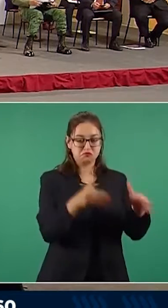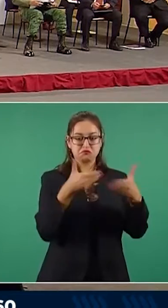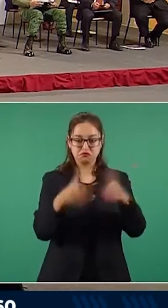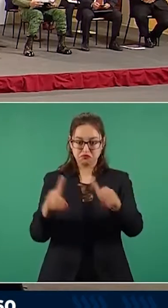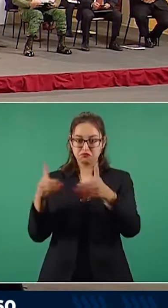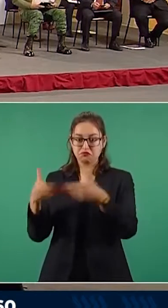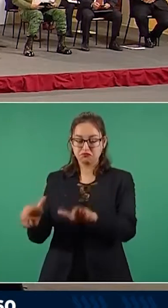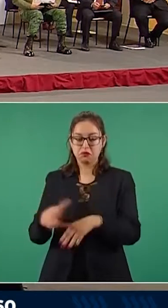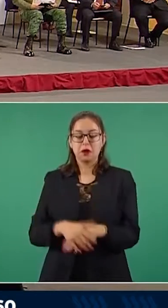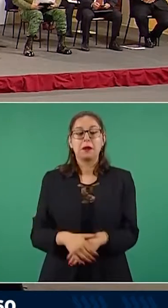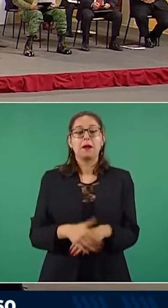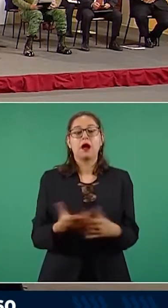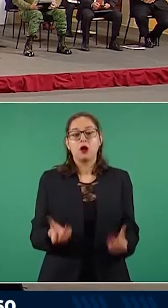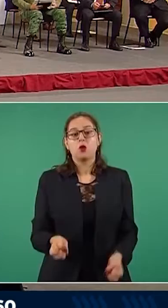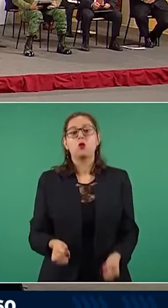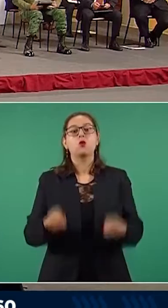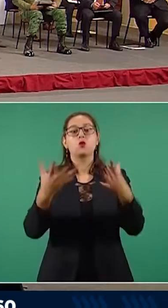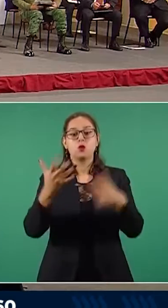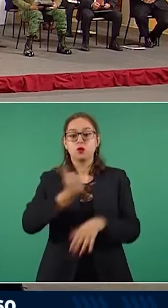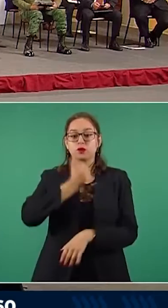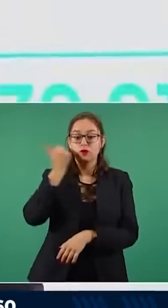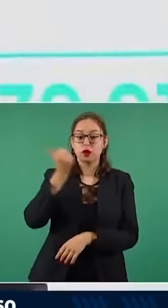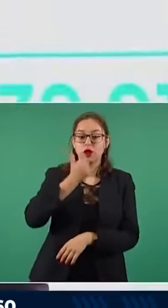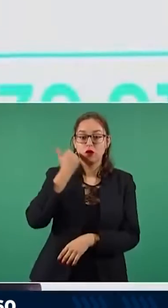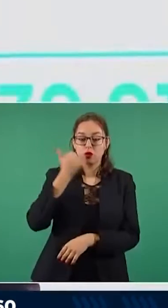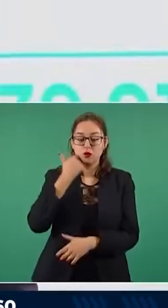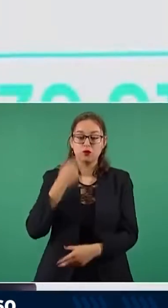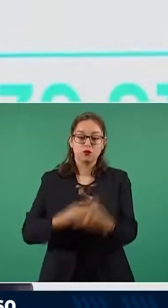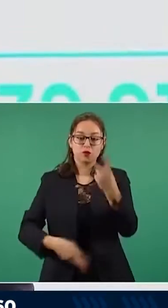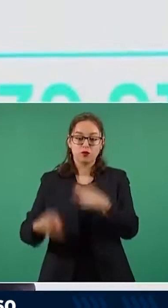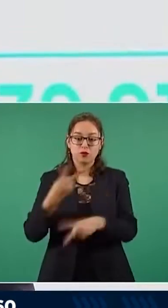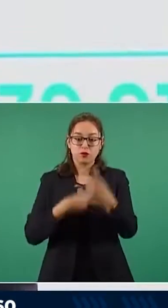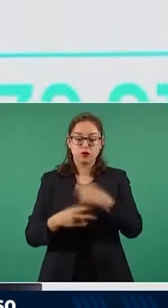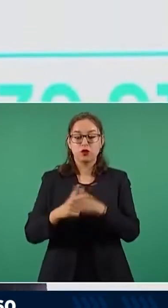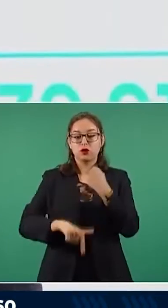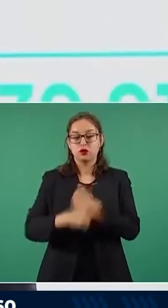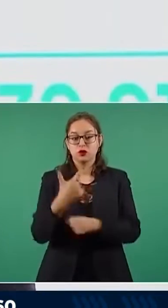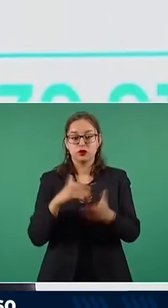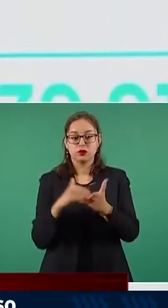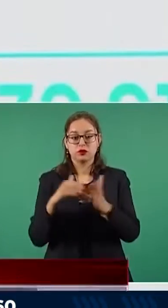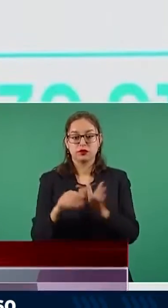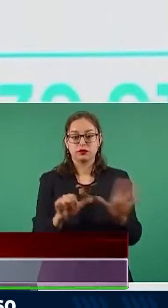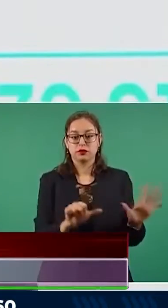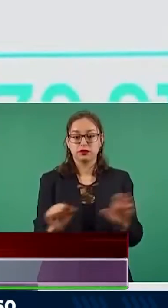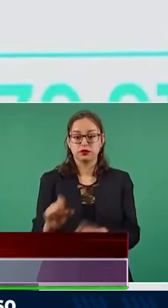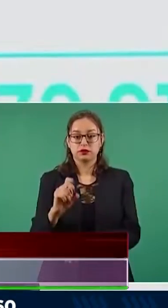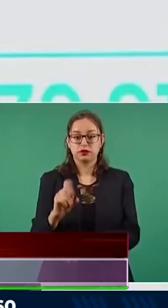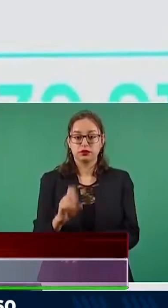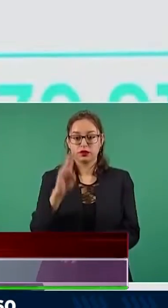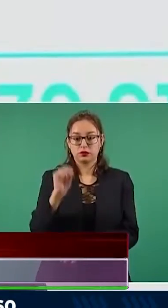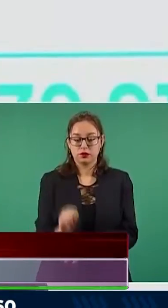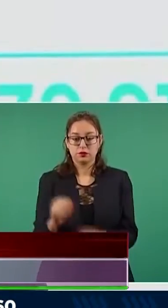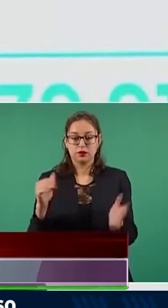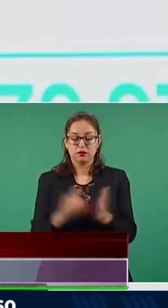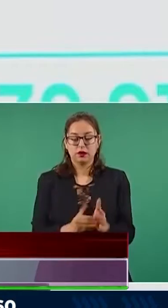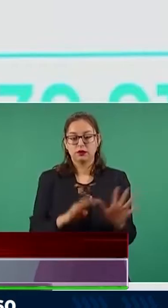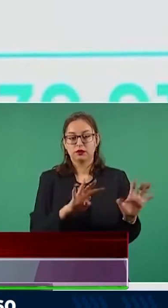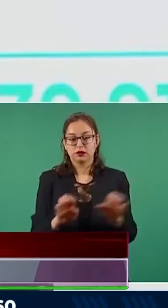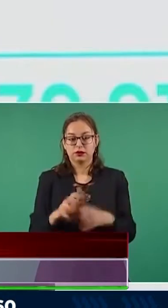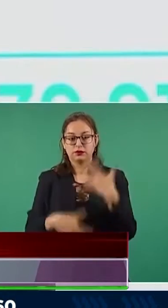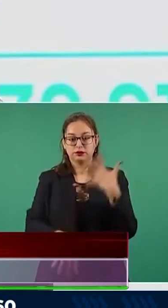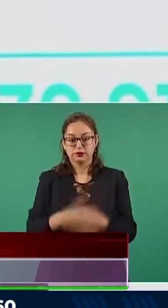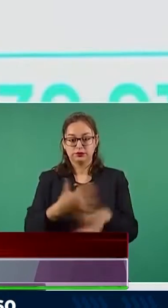así como los alumnos que regresaron a las aulas, tenemos un reporte de 12.639.915